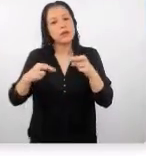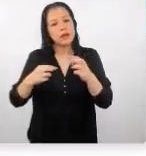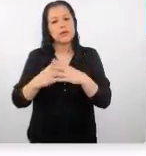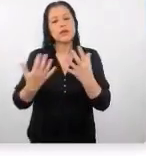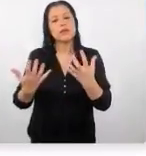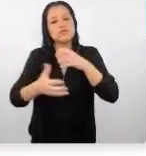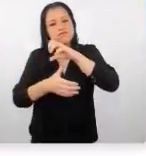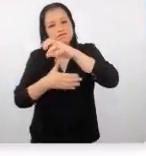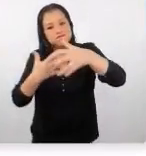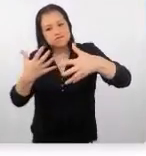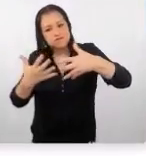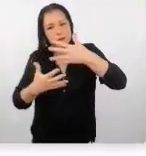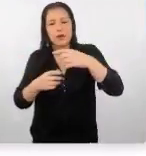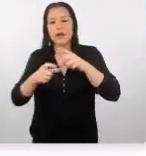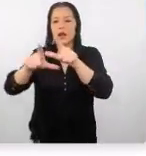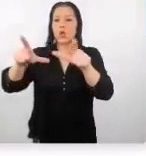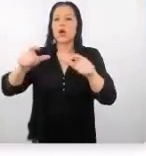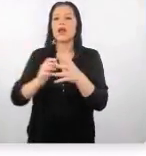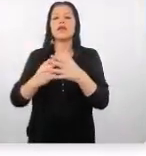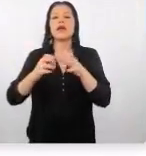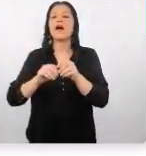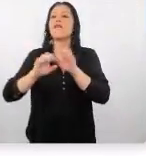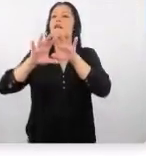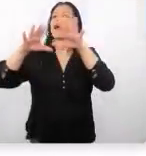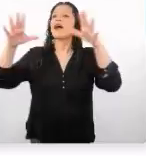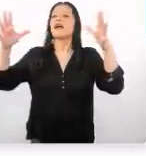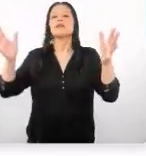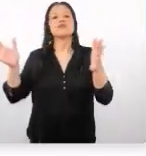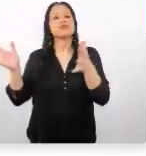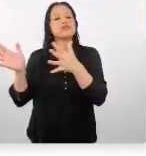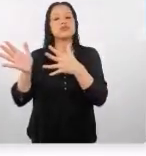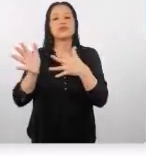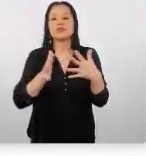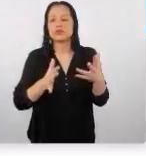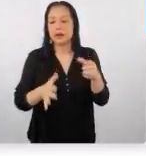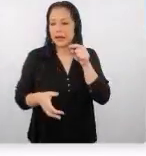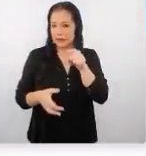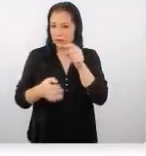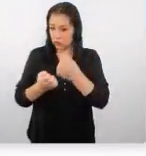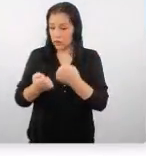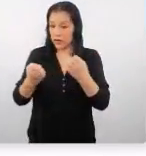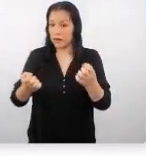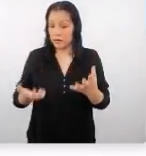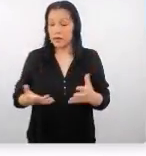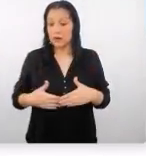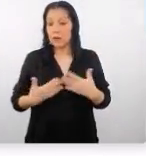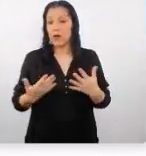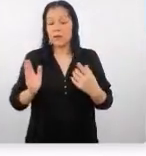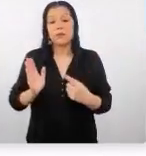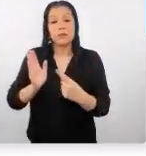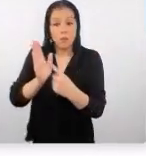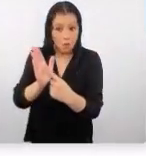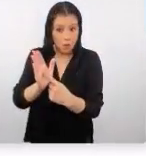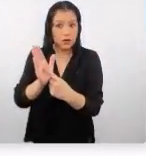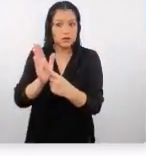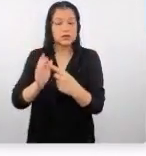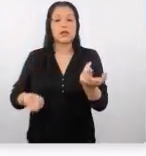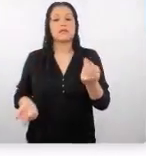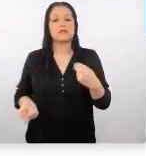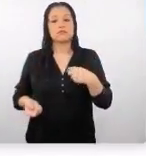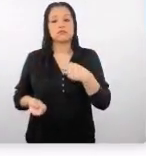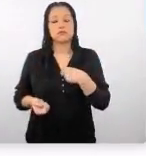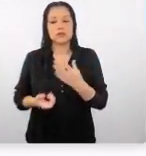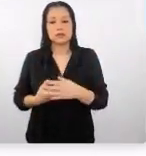experiencia en lugares abiertos. Entonces, ese es otro elemento que también podemos destacar dentro de nuestra